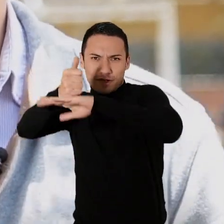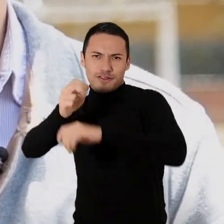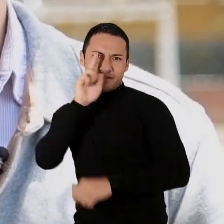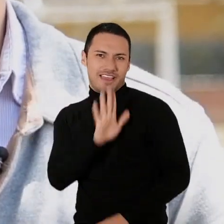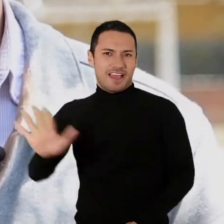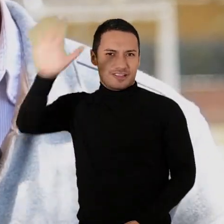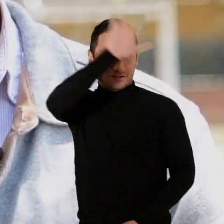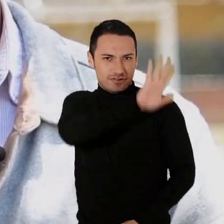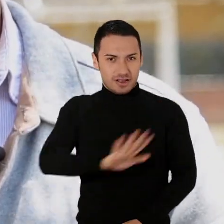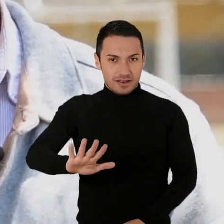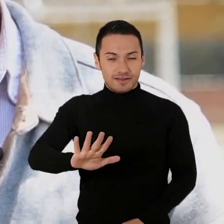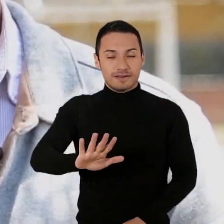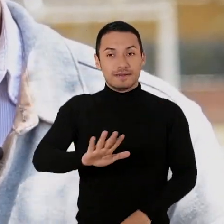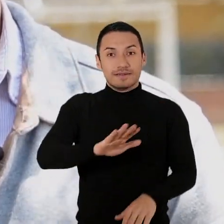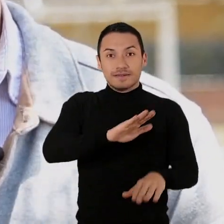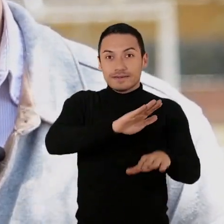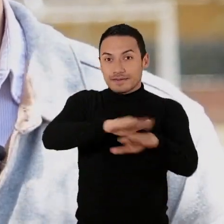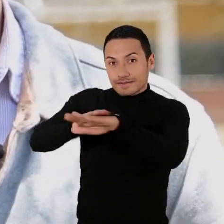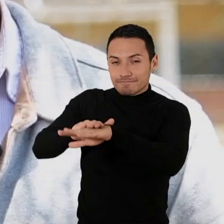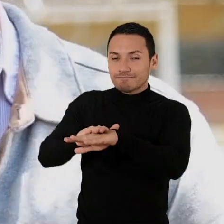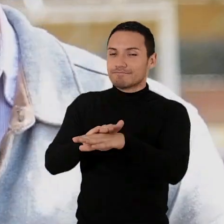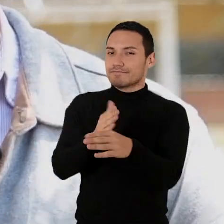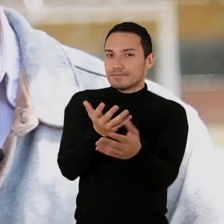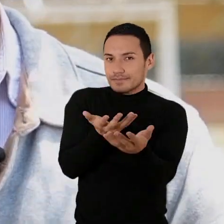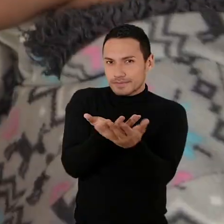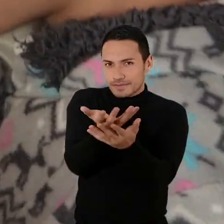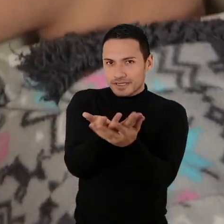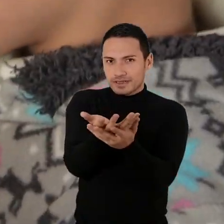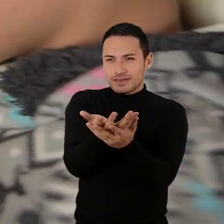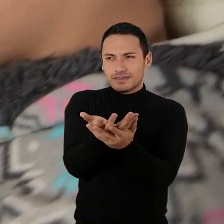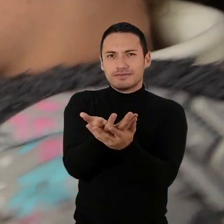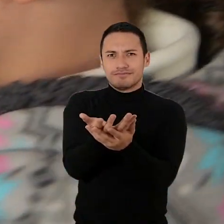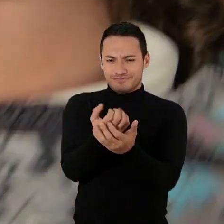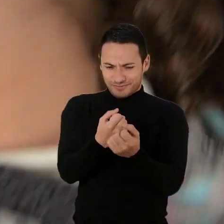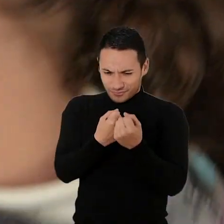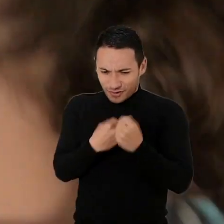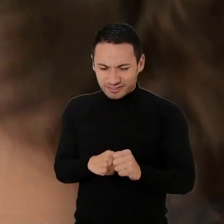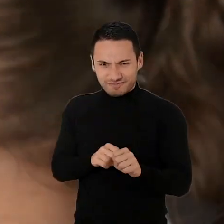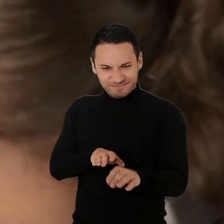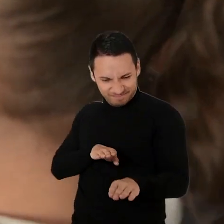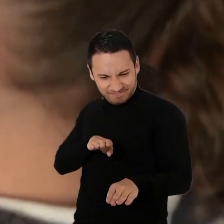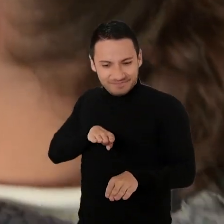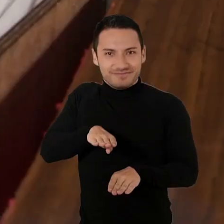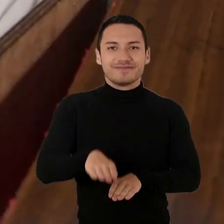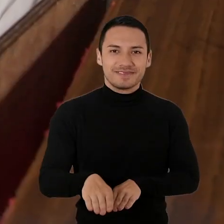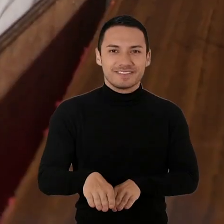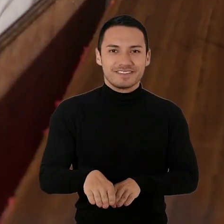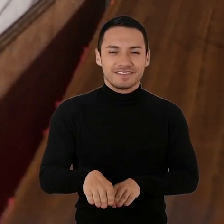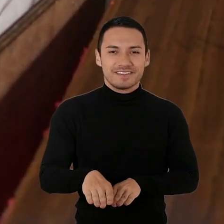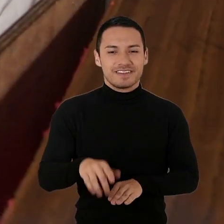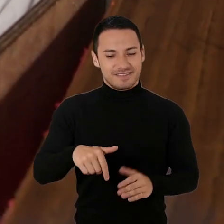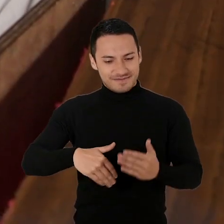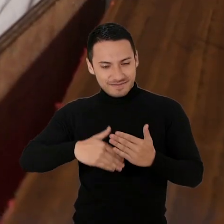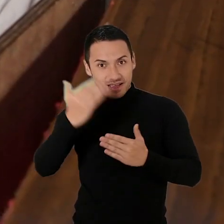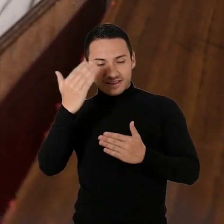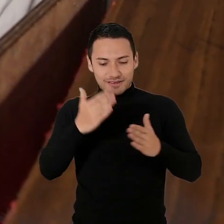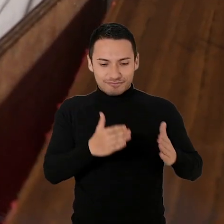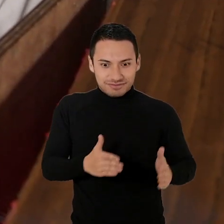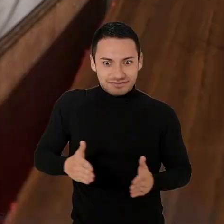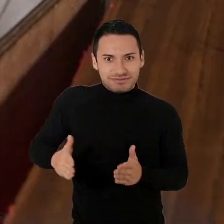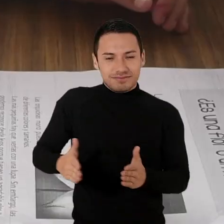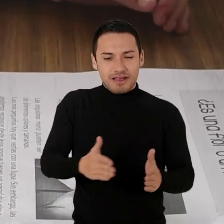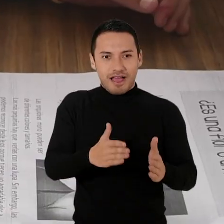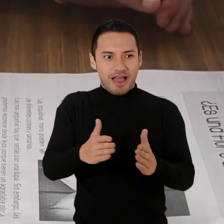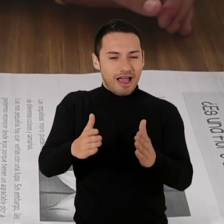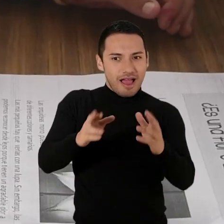si quisiera recomendarles dar el primer paso en esta senda